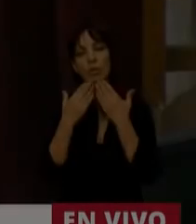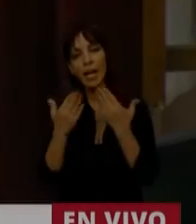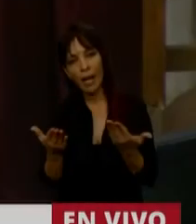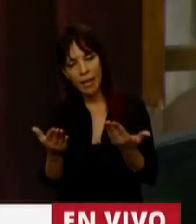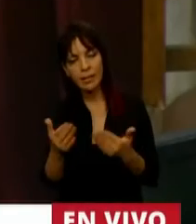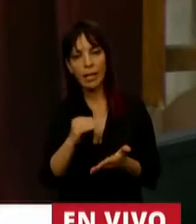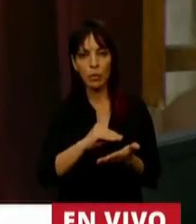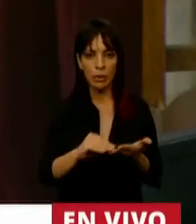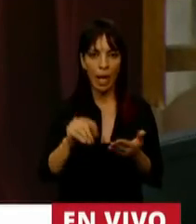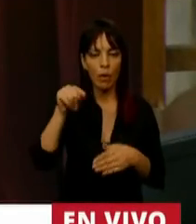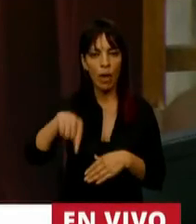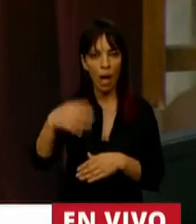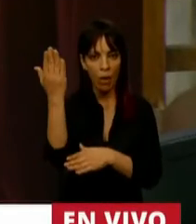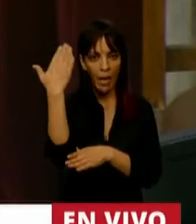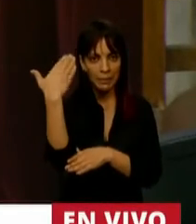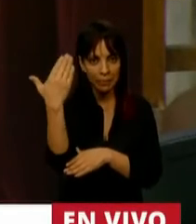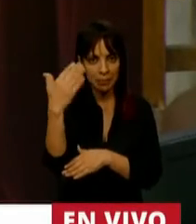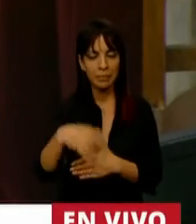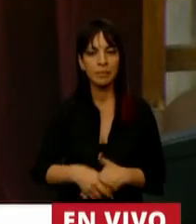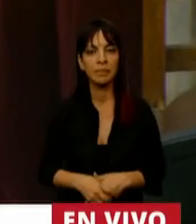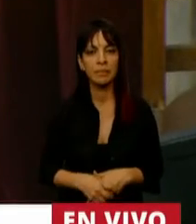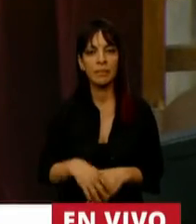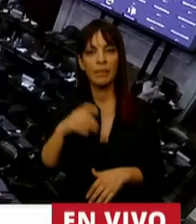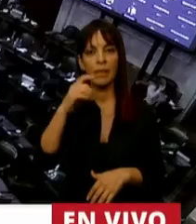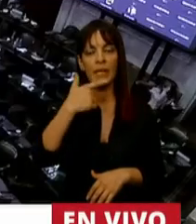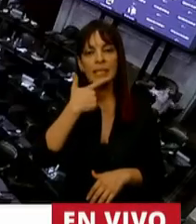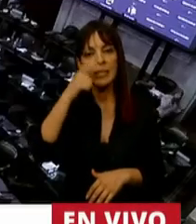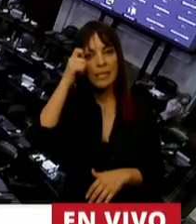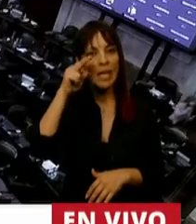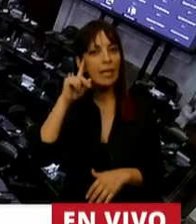Tiene la palabra el diputado Sergio Casas.